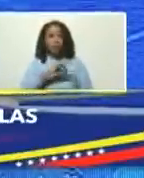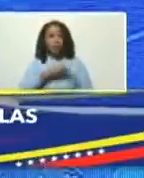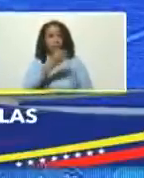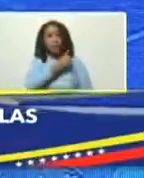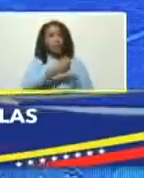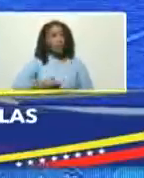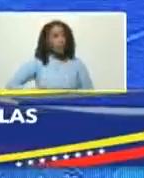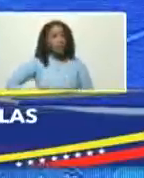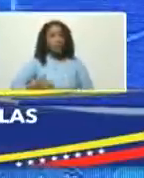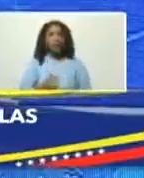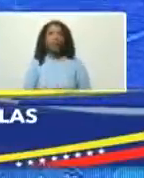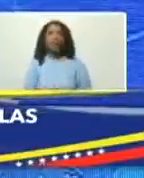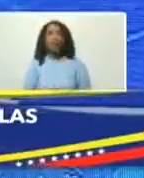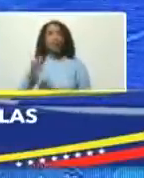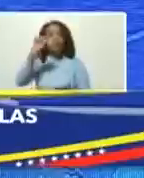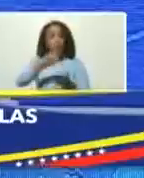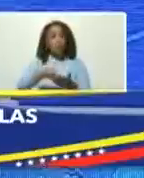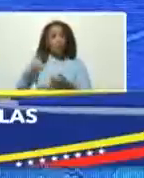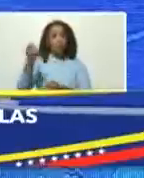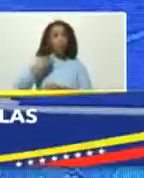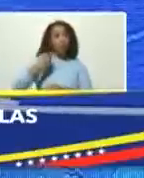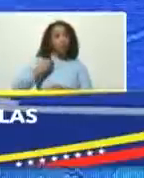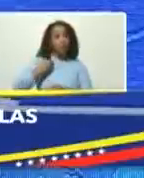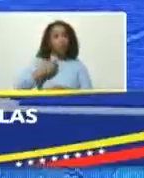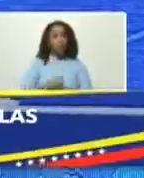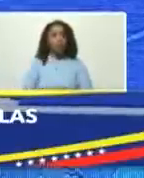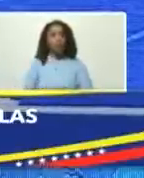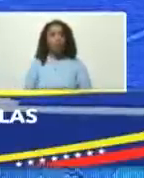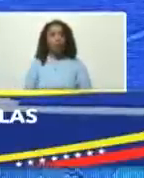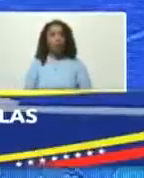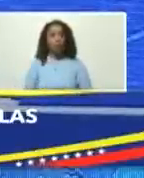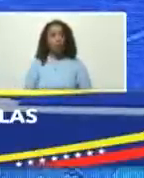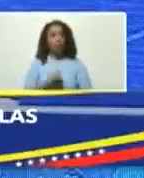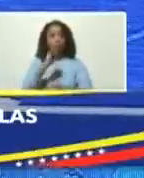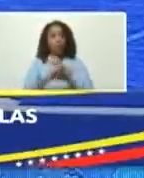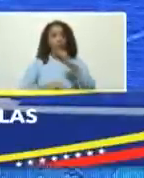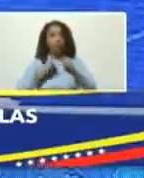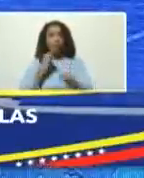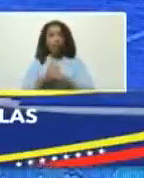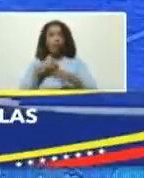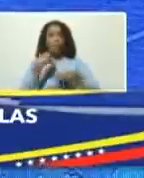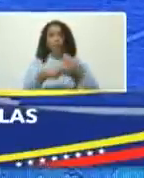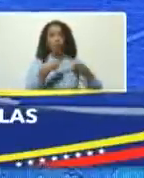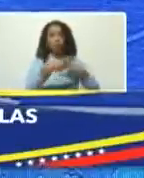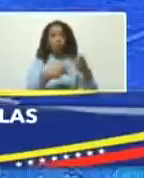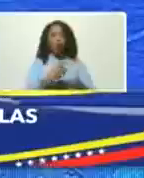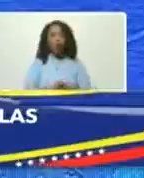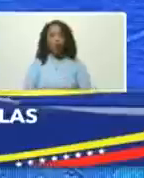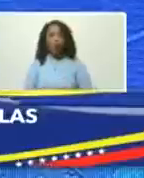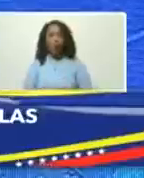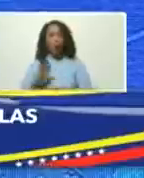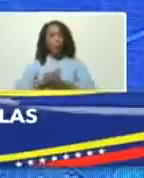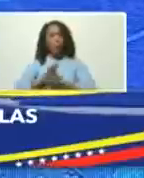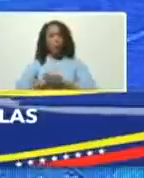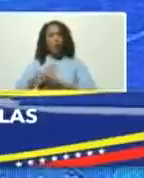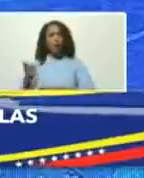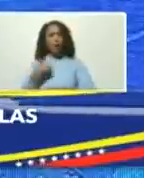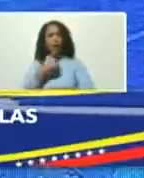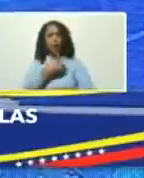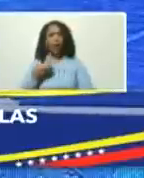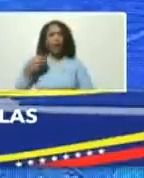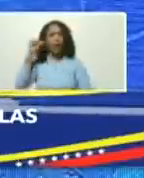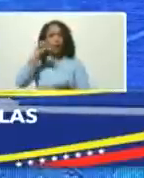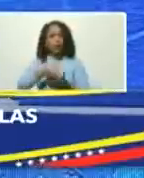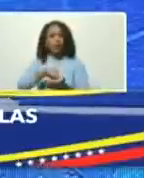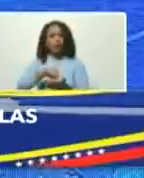del Centro de Inversiones Internacionales Productivas porque yo quiero que el centro